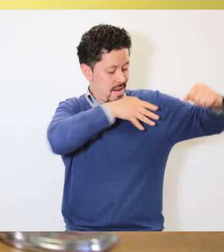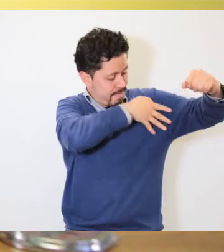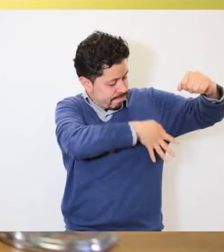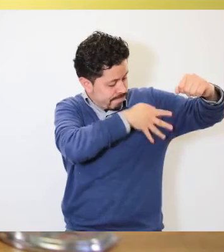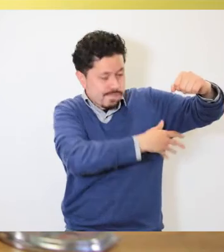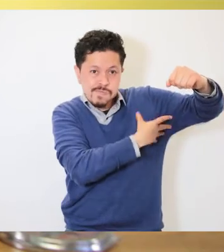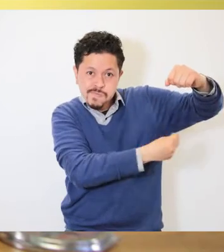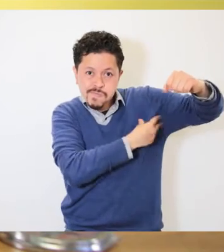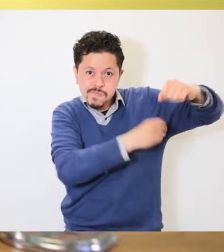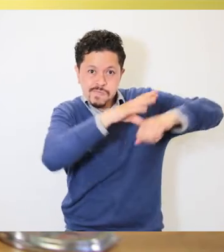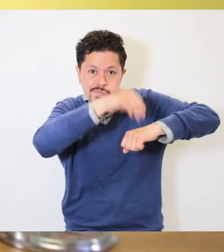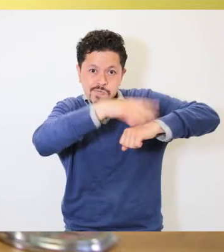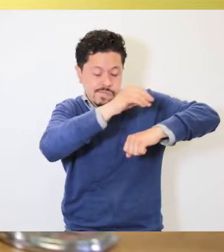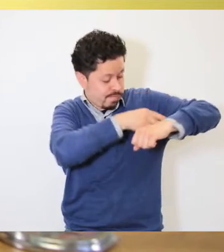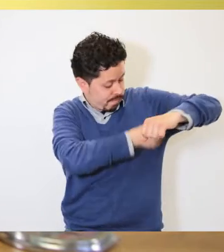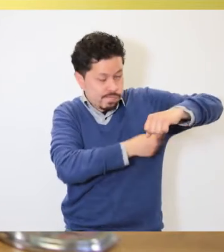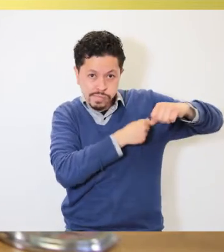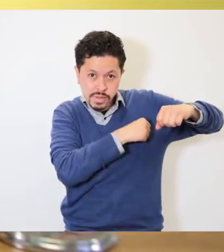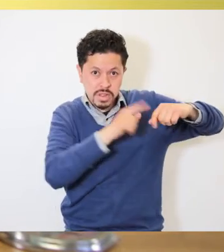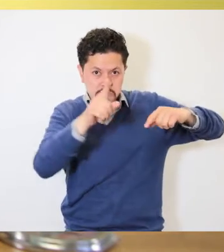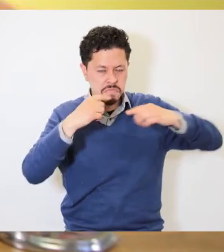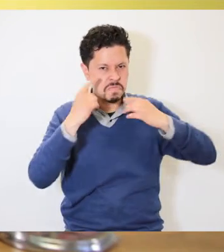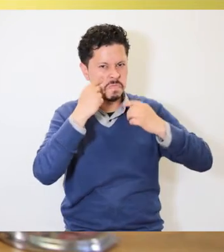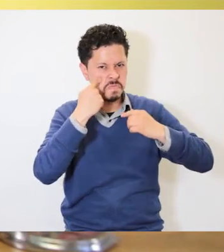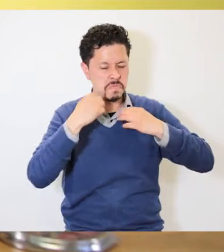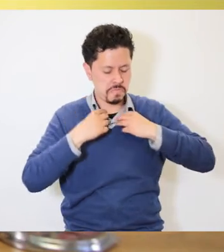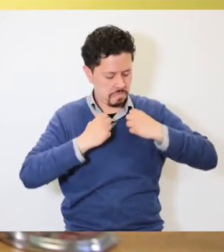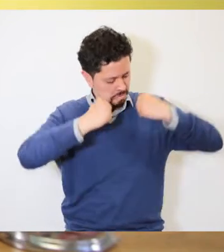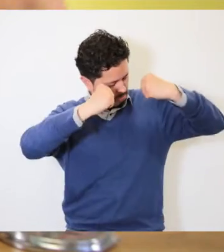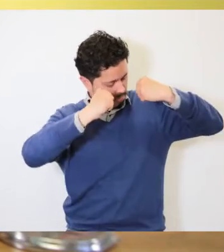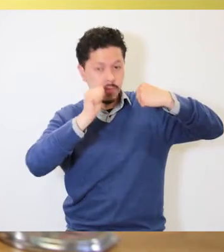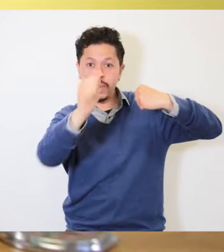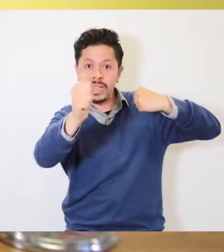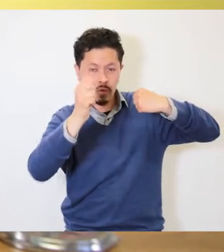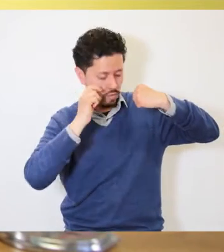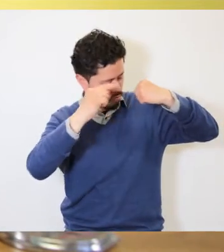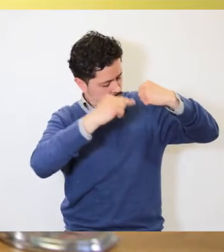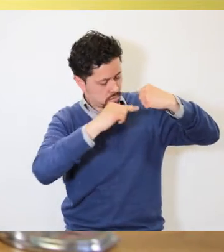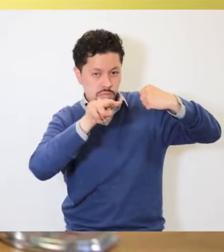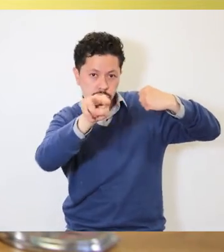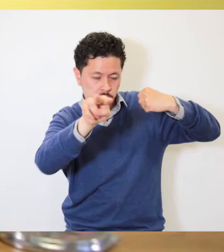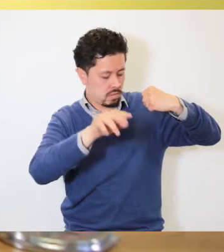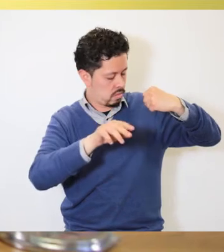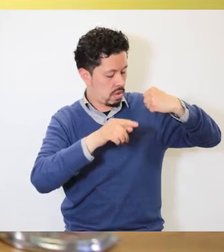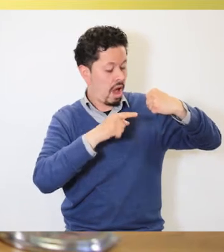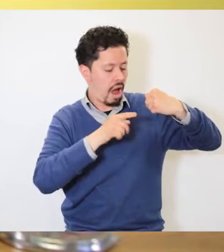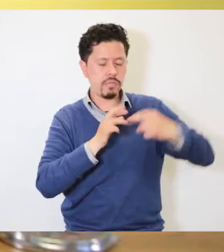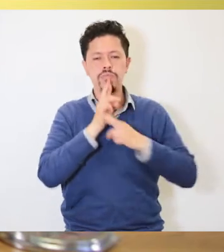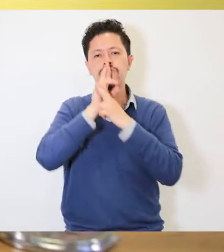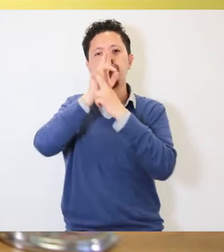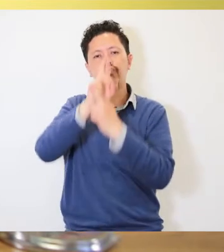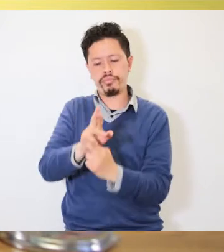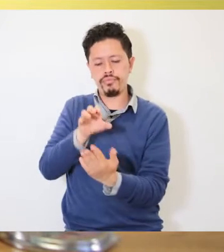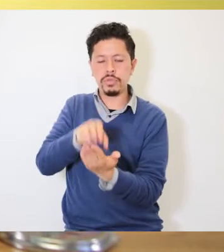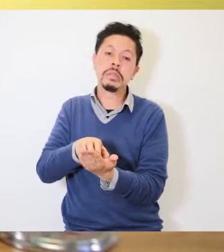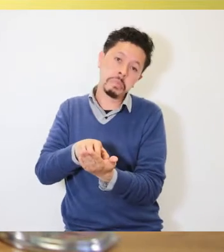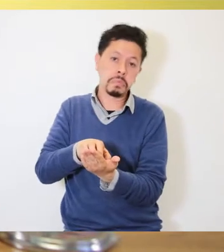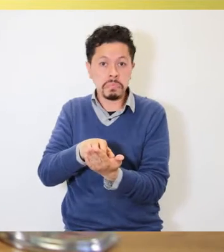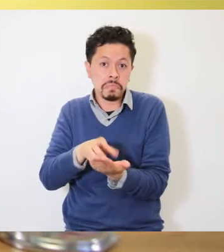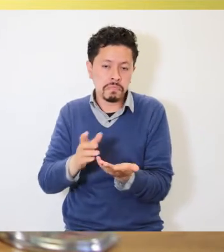Para ello vamos a revisar. Listo. Vamos a registrar con otro pictograma la respuesta.